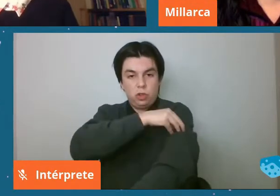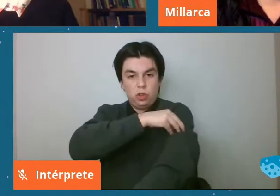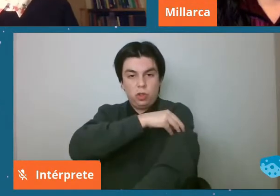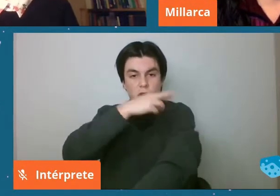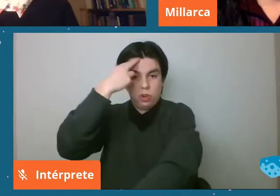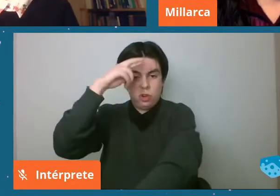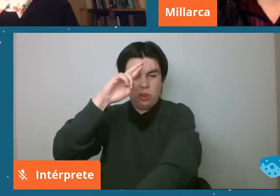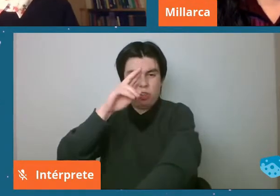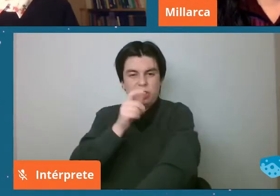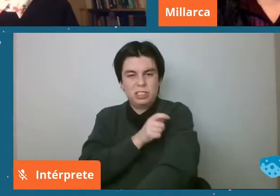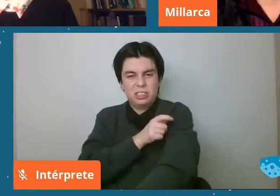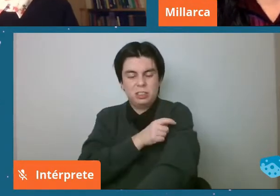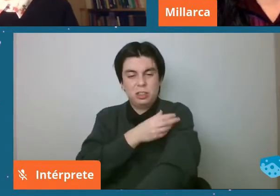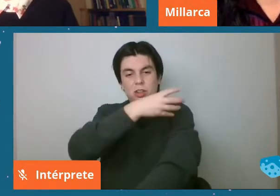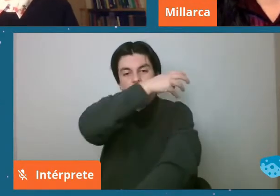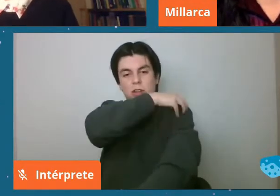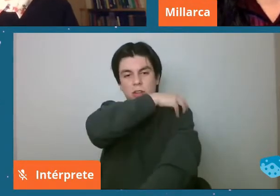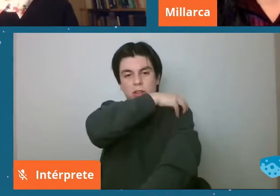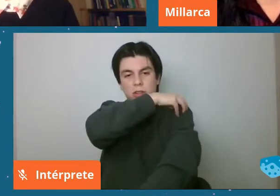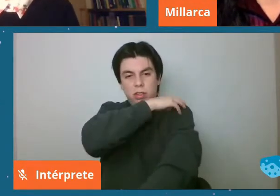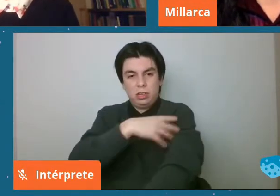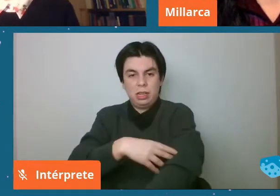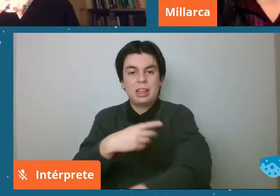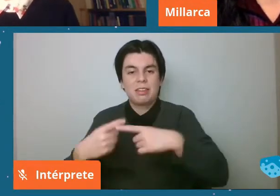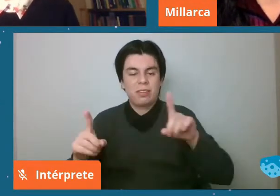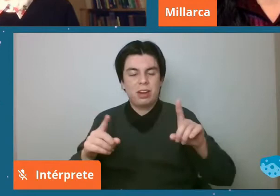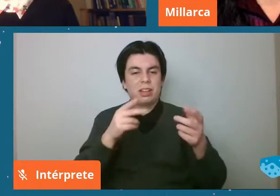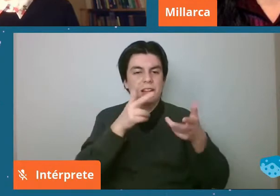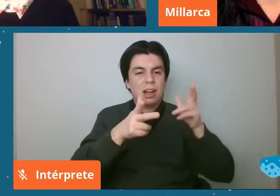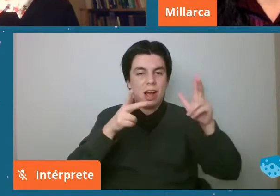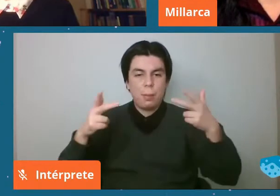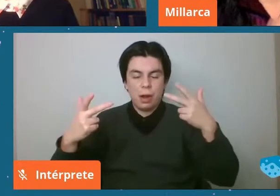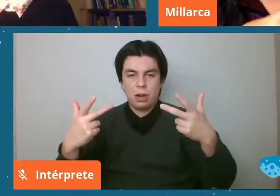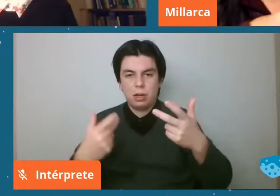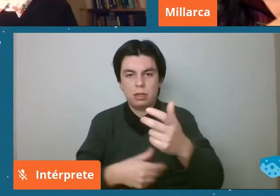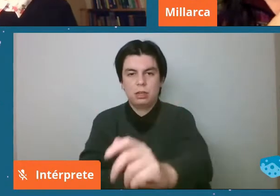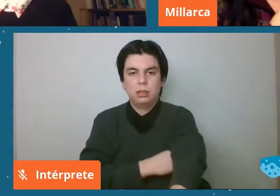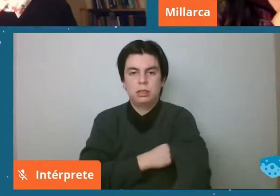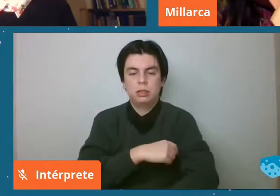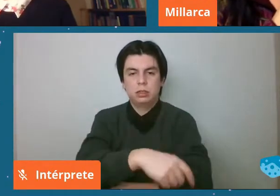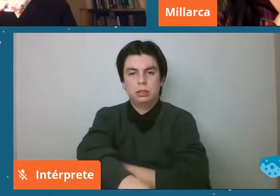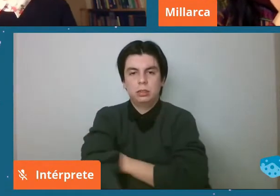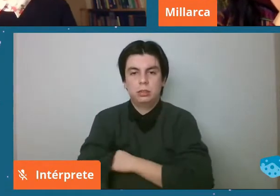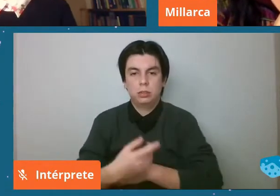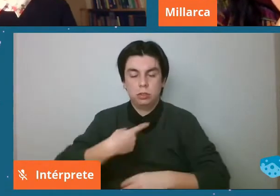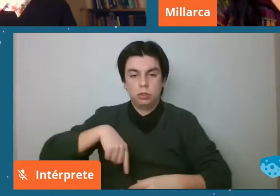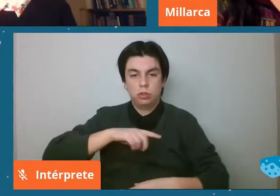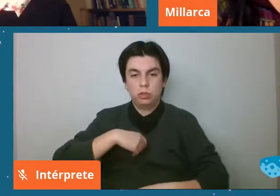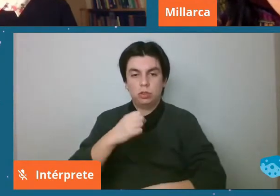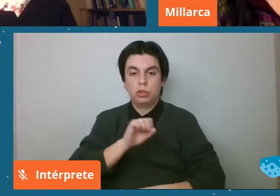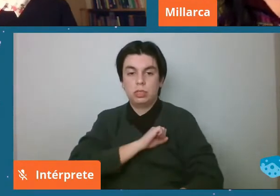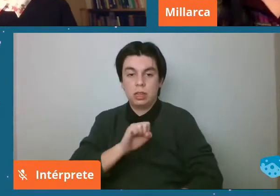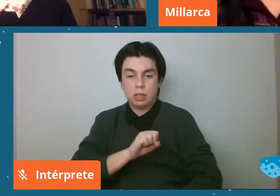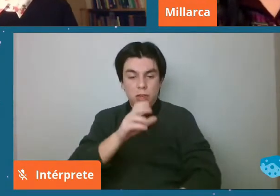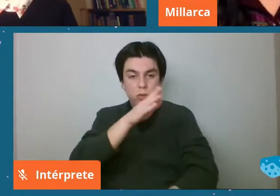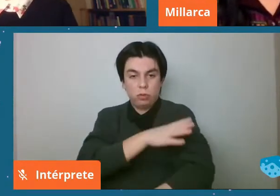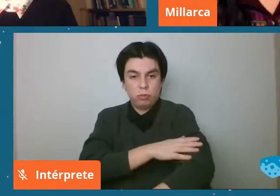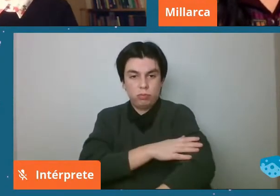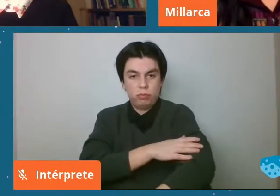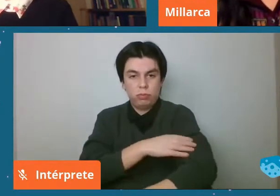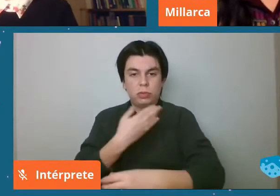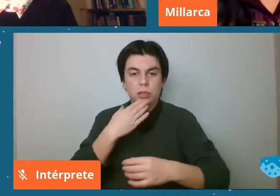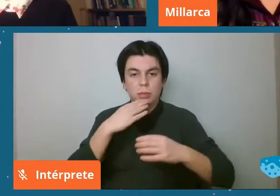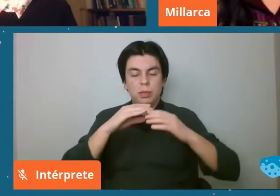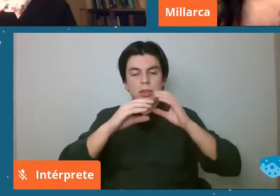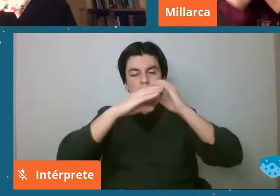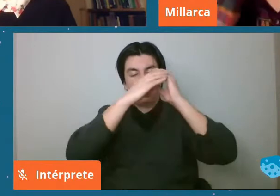diferentes tipos de cámaras las las las que tenemos en Santiago y en el Observatorio